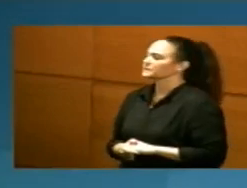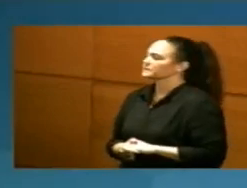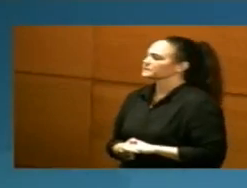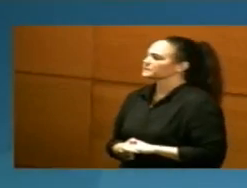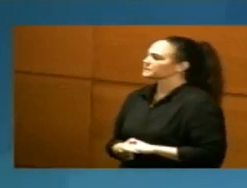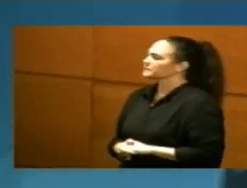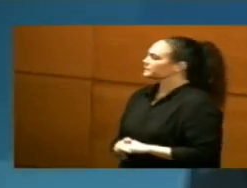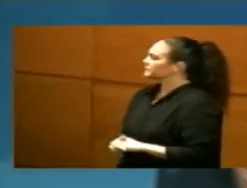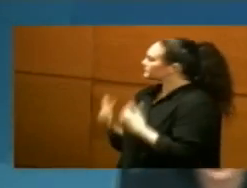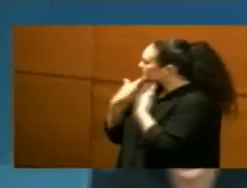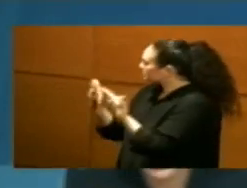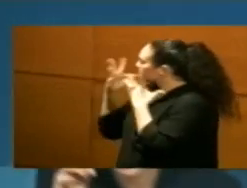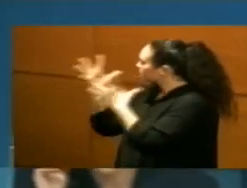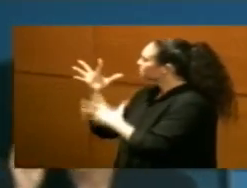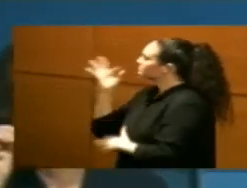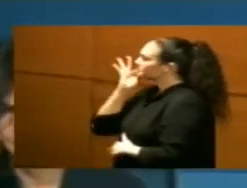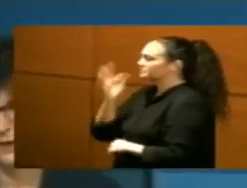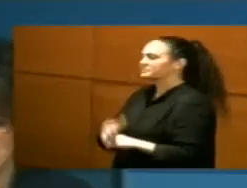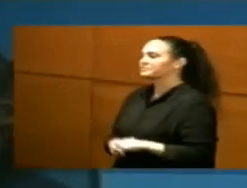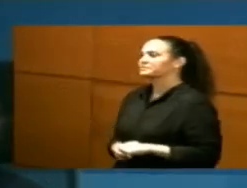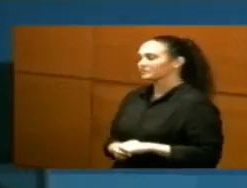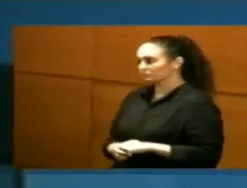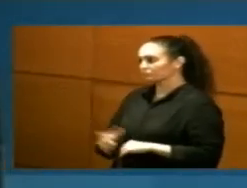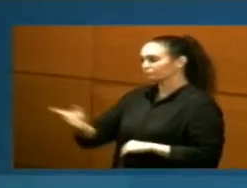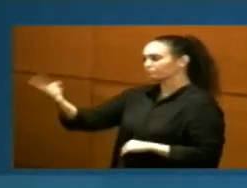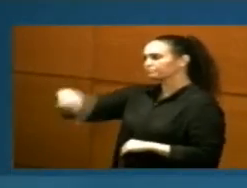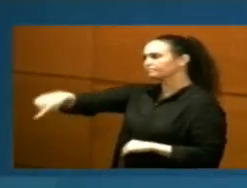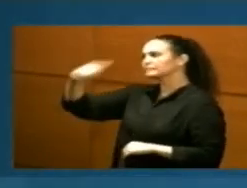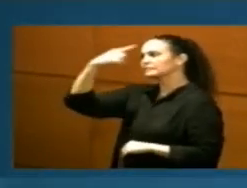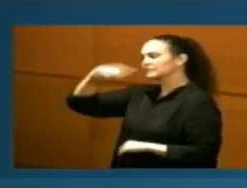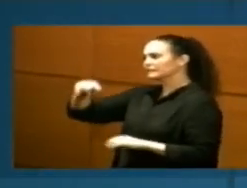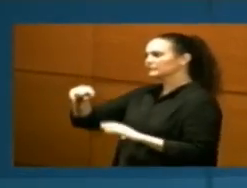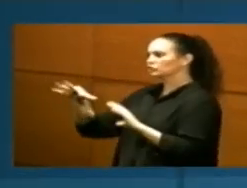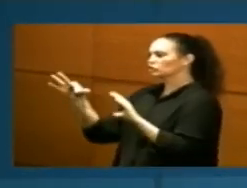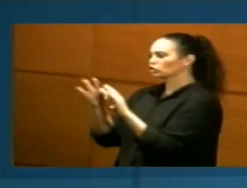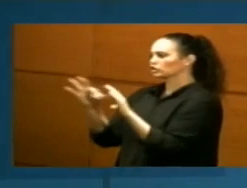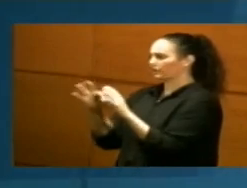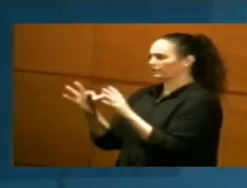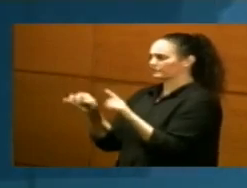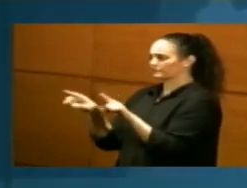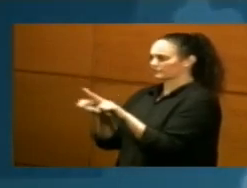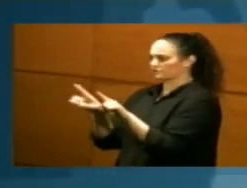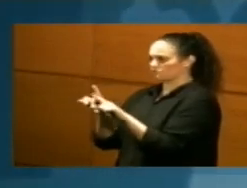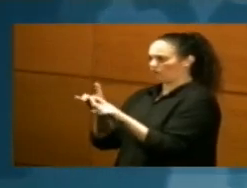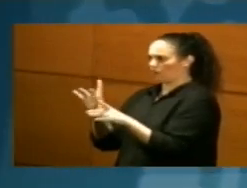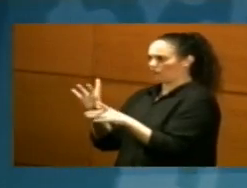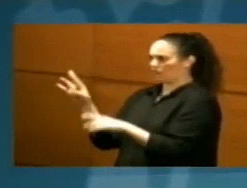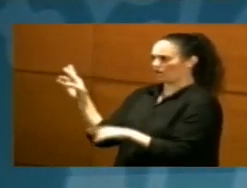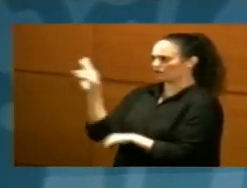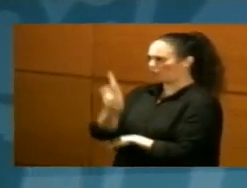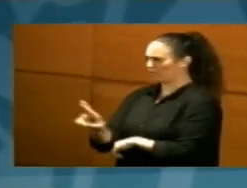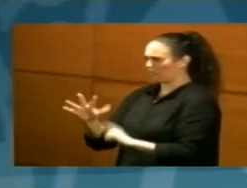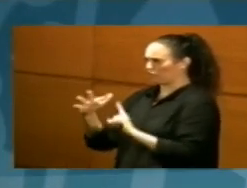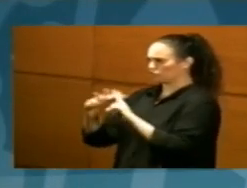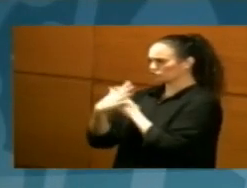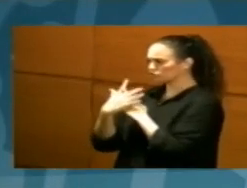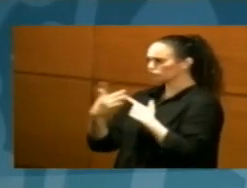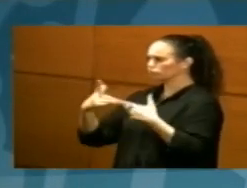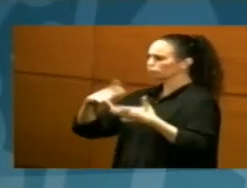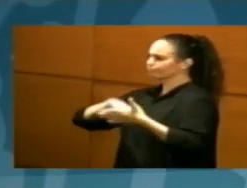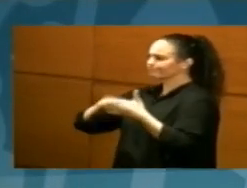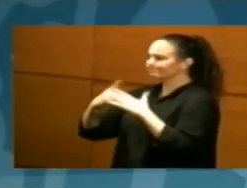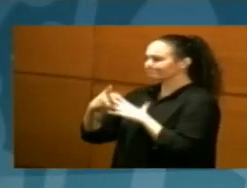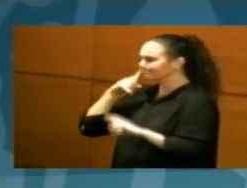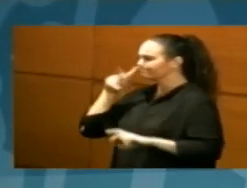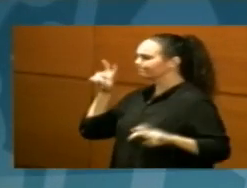Esquerica, esco sailburu. Bueno, como todos saben, toda la red de Saquidecha en esta etapa de recuperación asistencial ha puesto en marcha medidas para salvaguardar